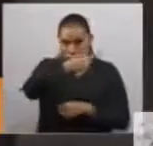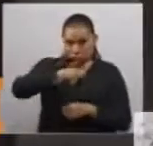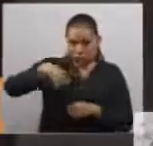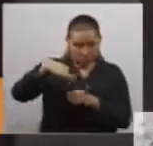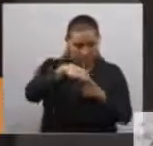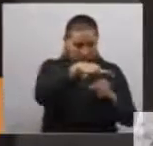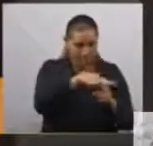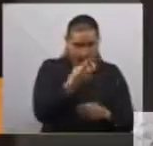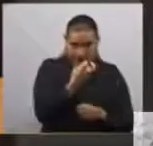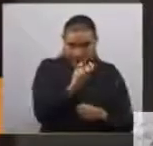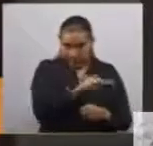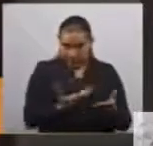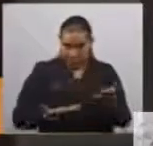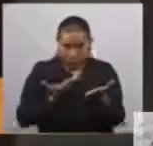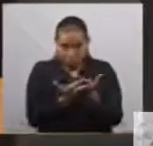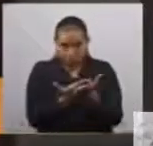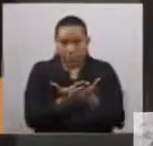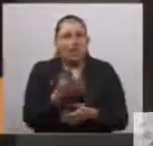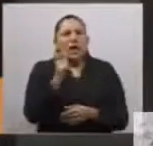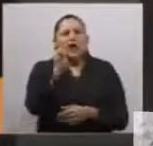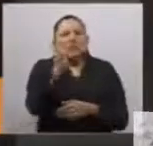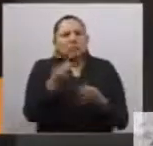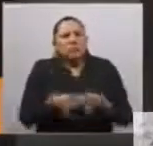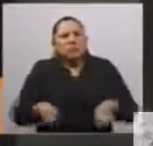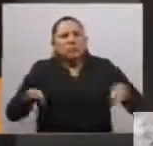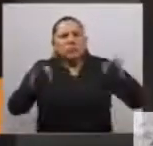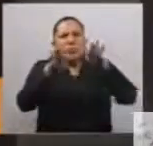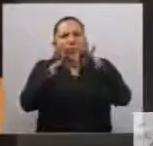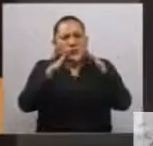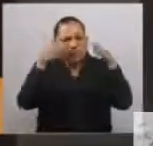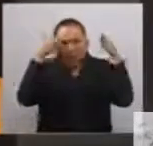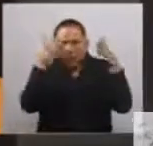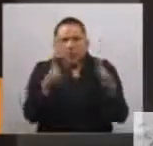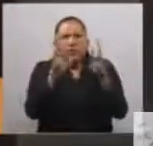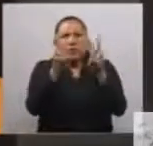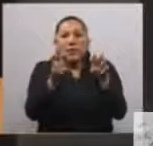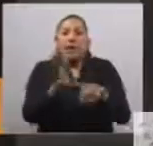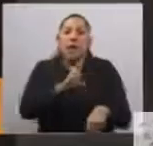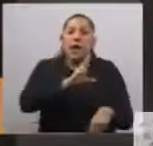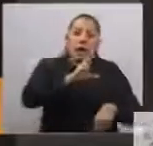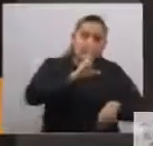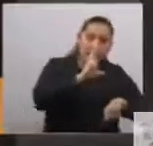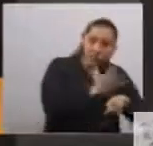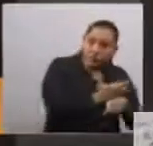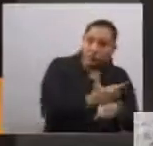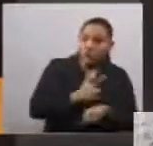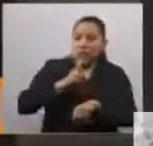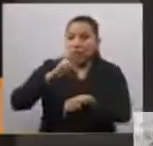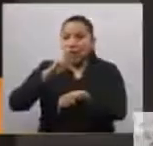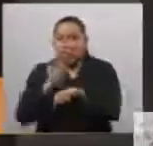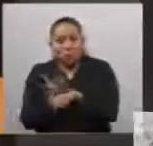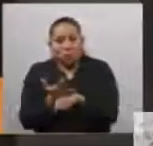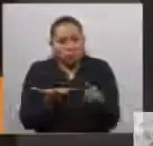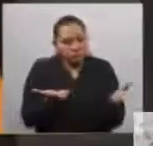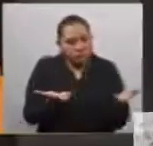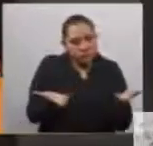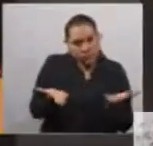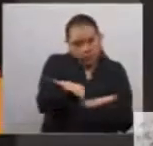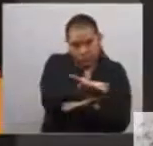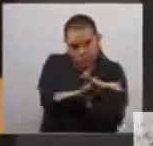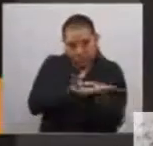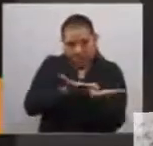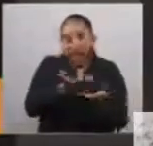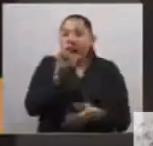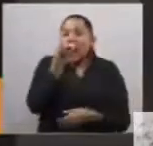centro del debate la corresponsabilidad como el eje rector. Dicha corresponsabilidad involucra